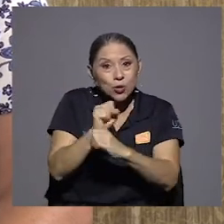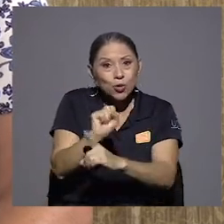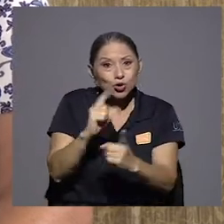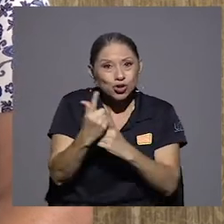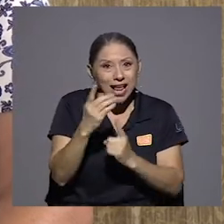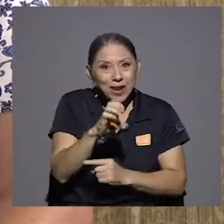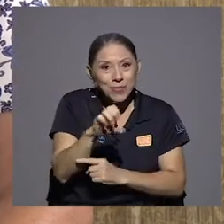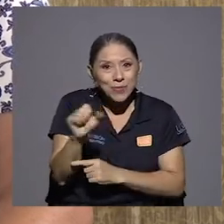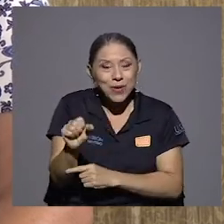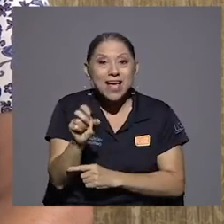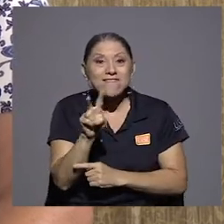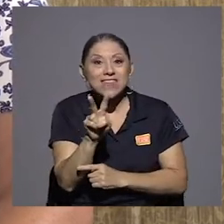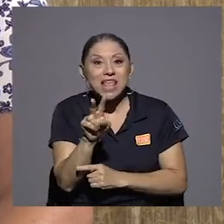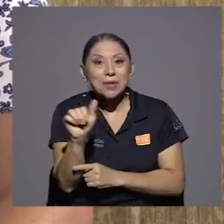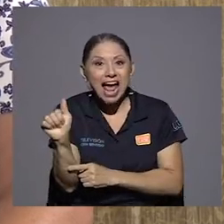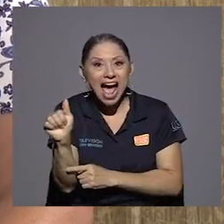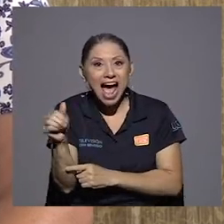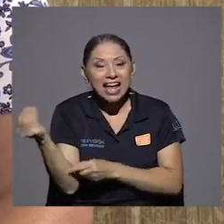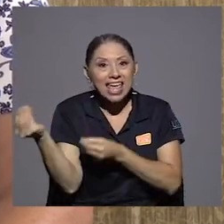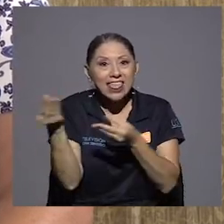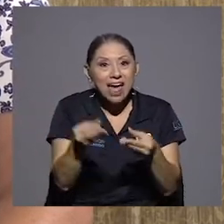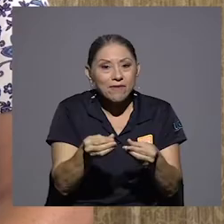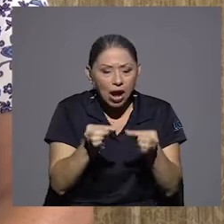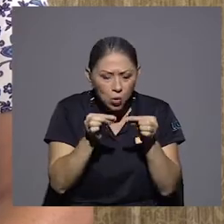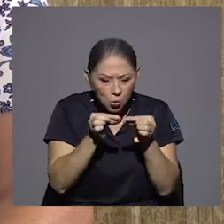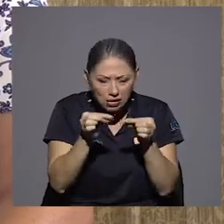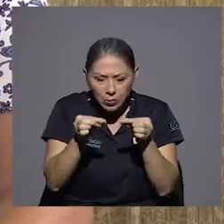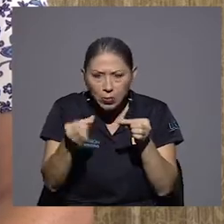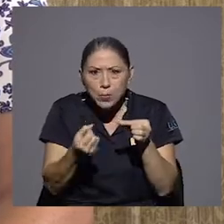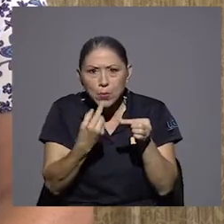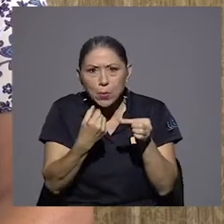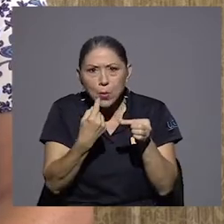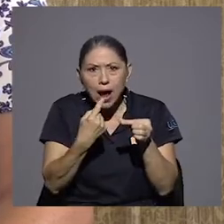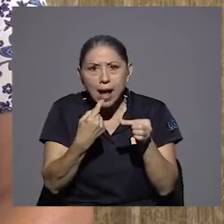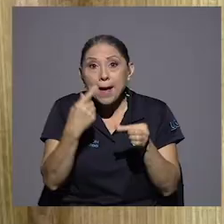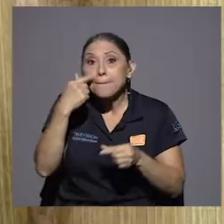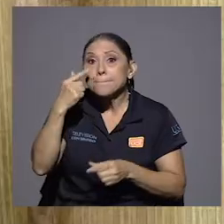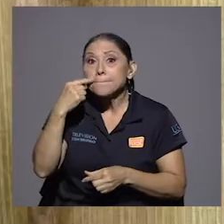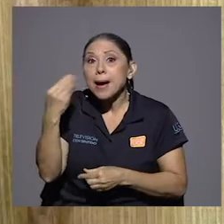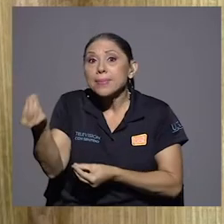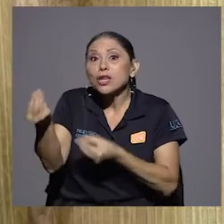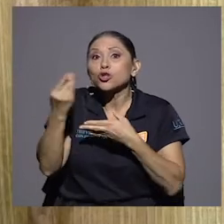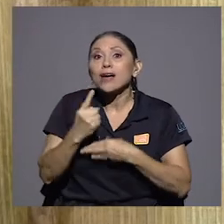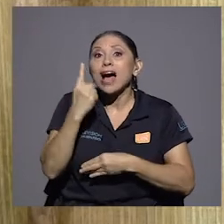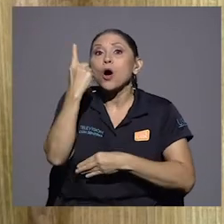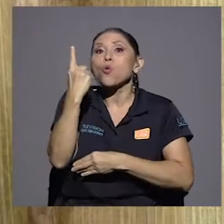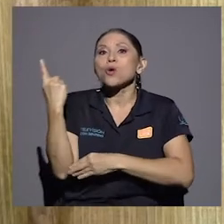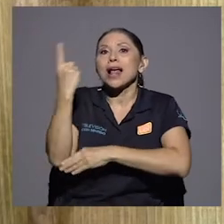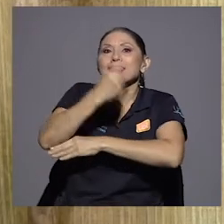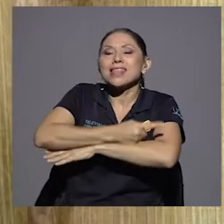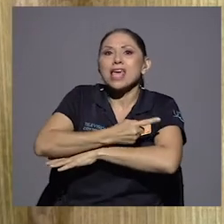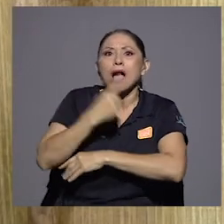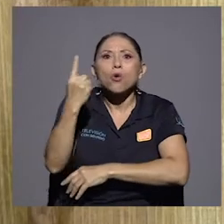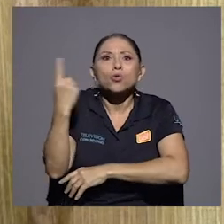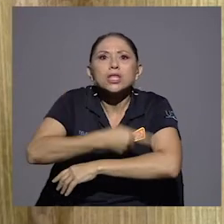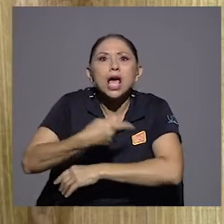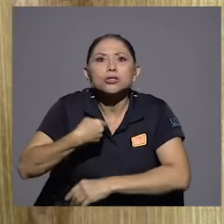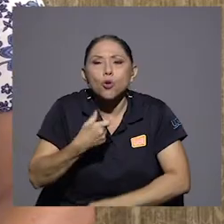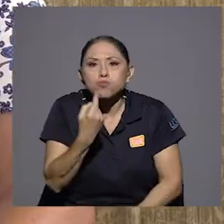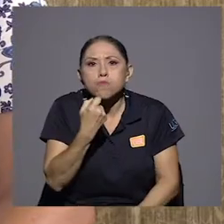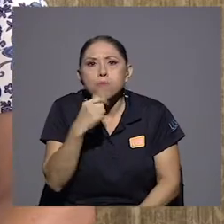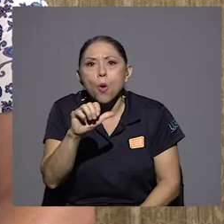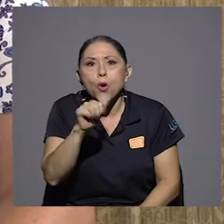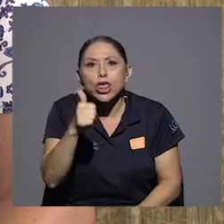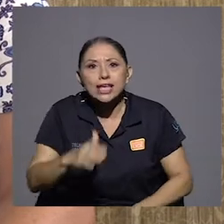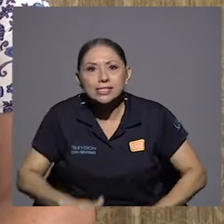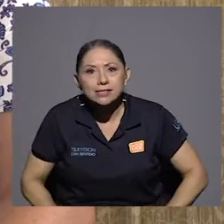tiempo? Papi nos daba una diaria y un día me tomé como 10. ¿El bacalao también? ¿El bacalao? Esa